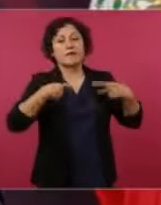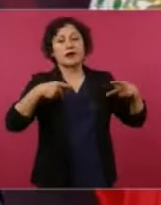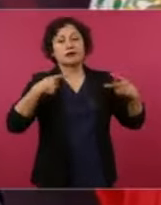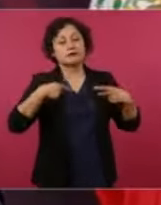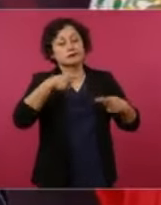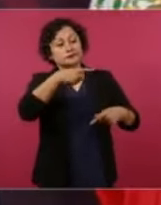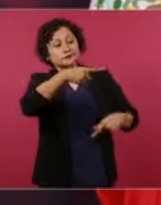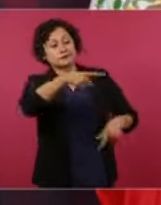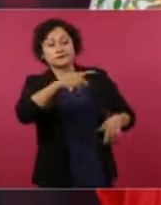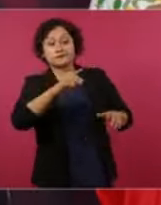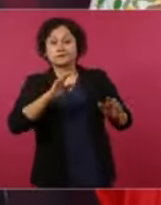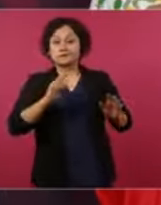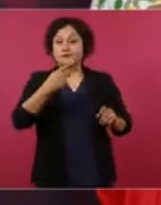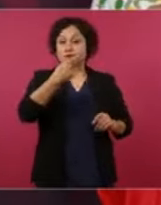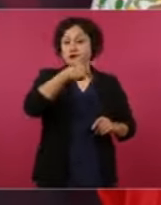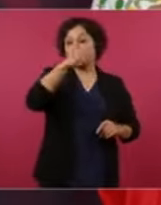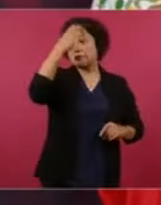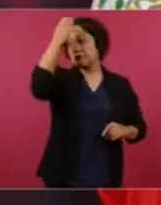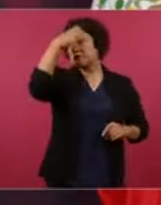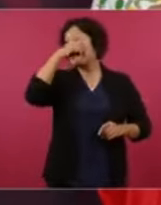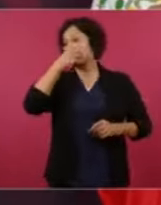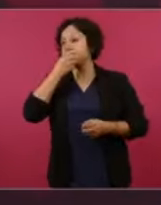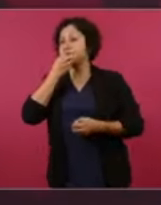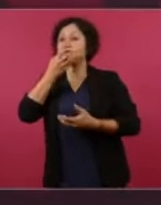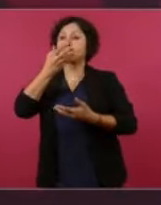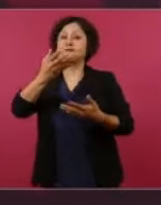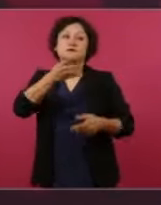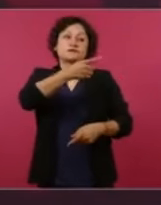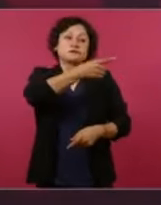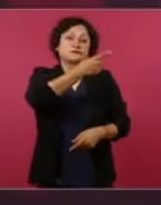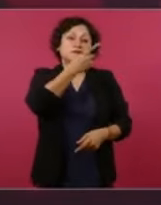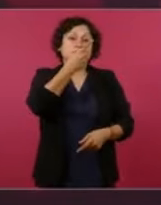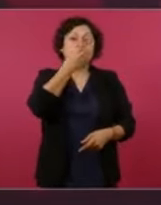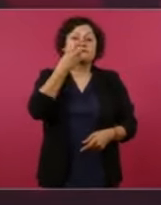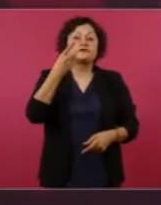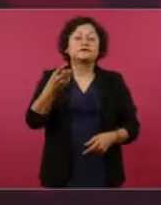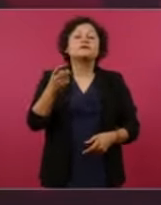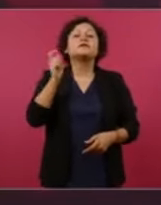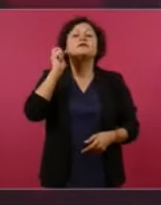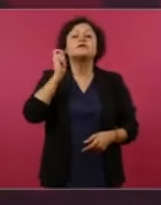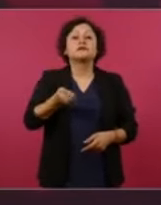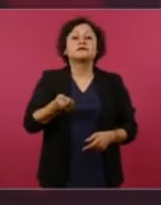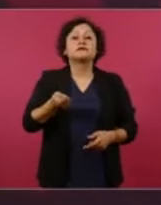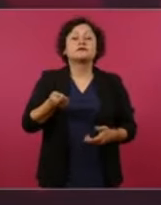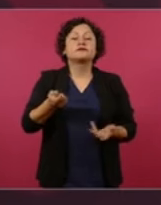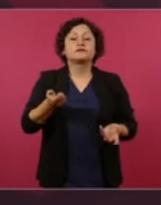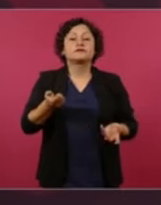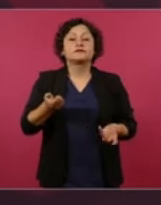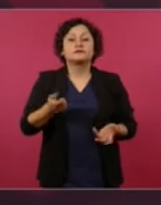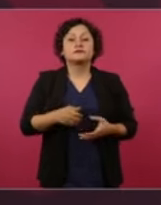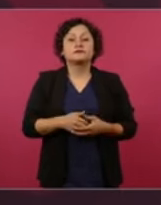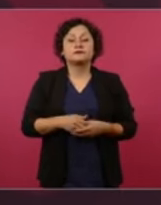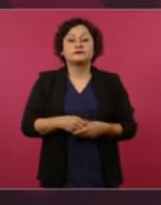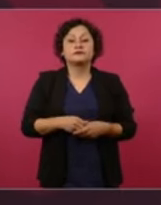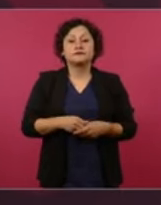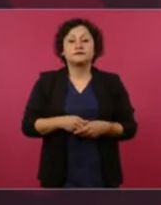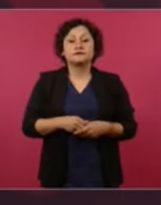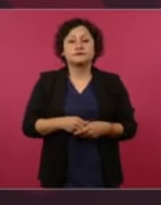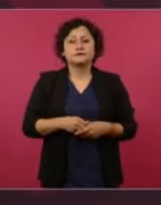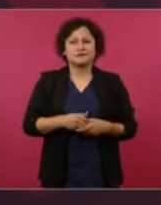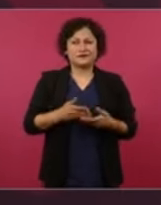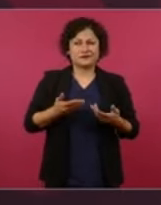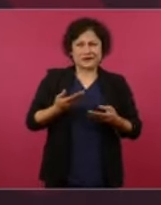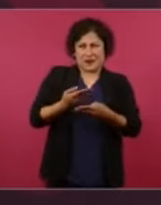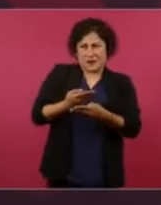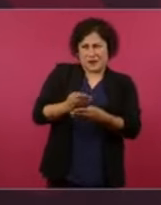ya no consideran necesario un banco